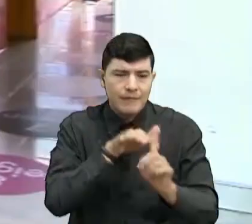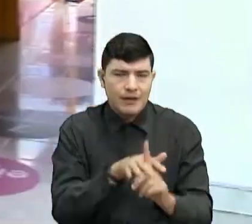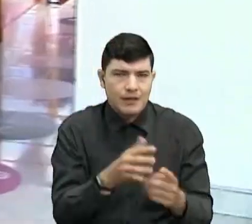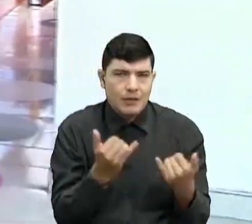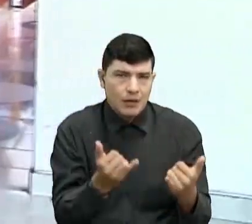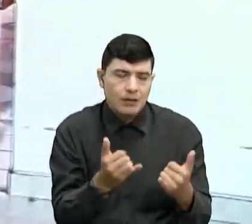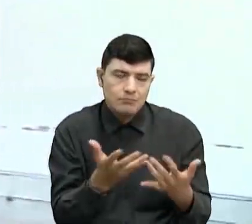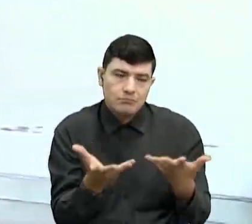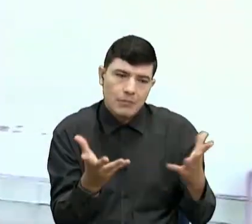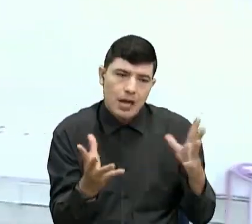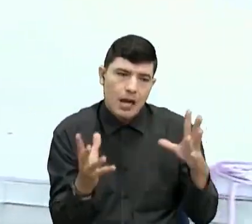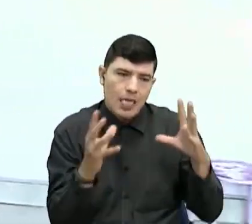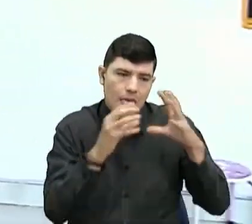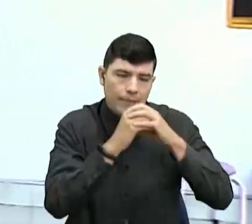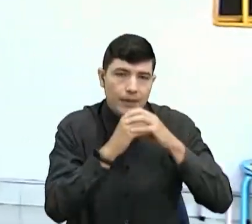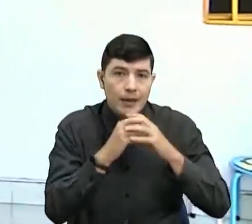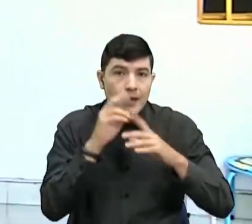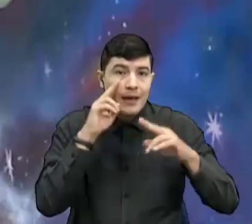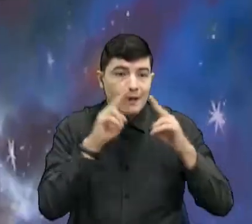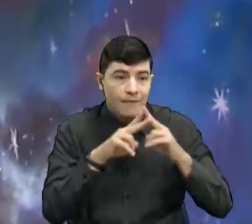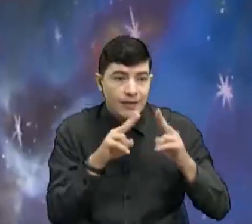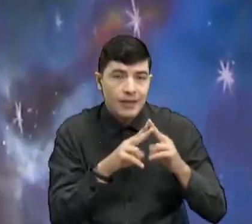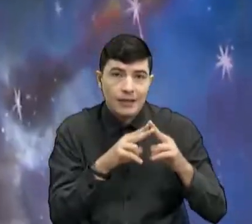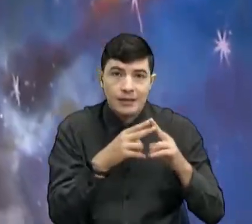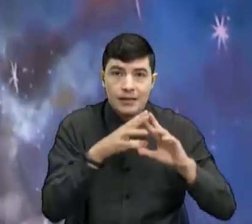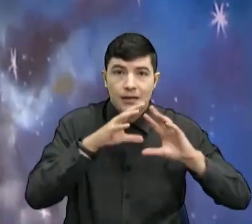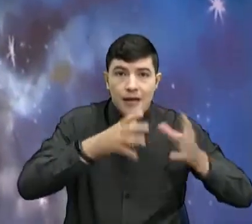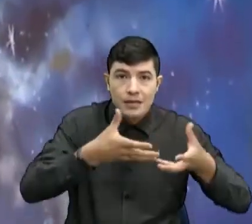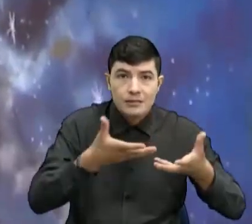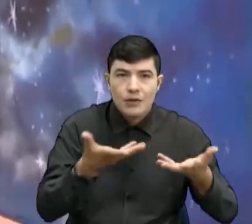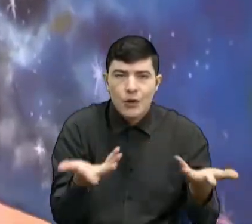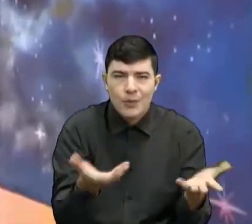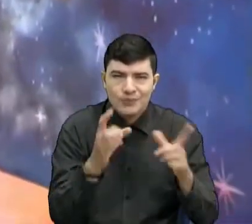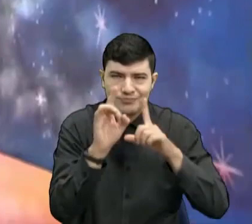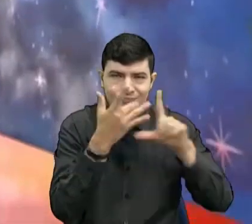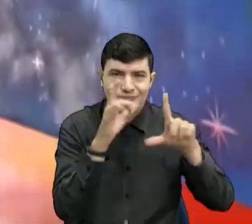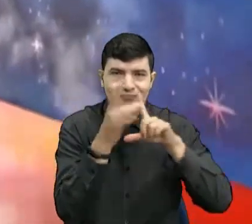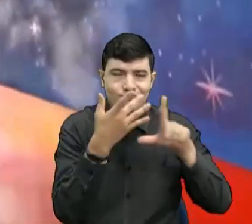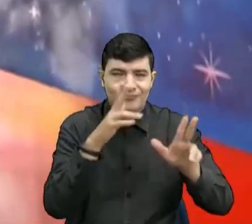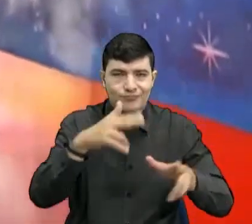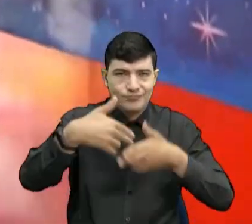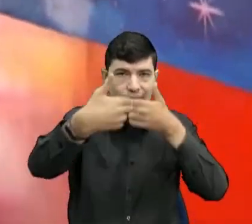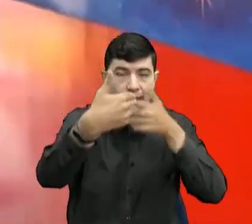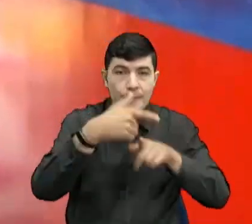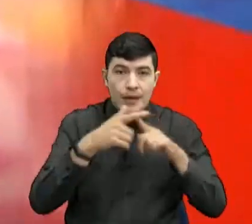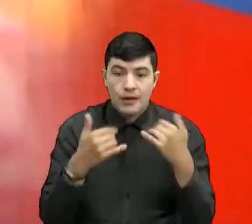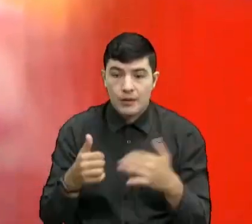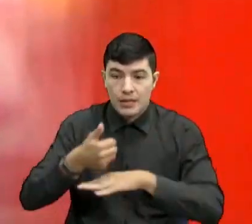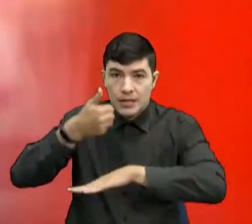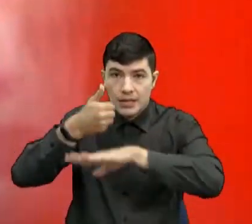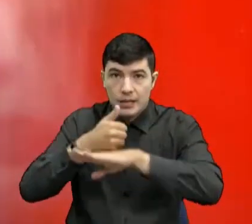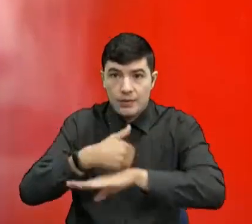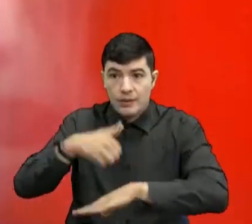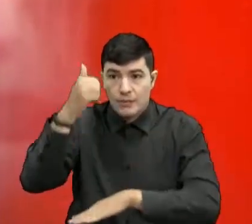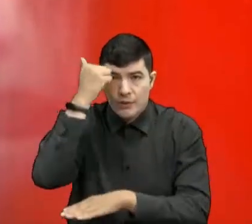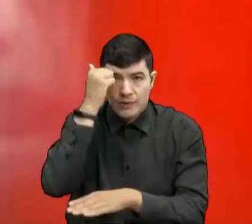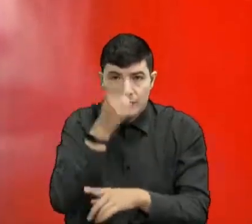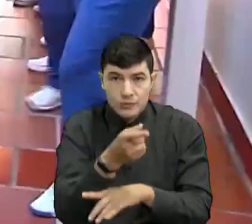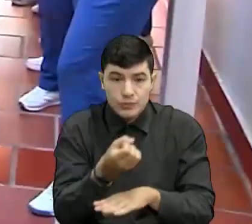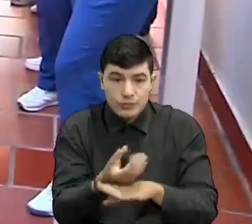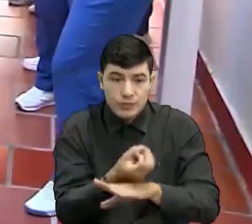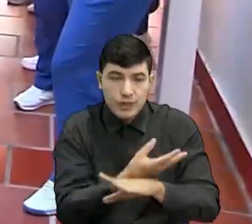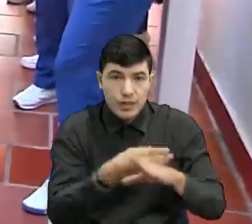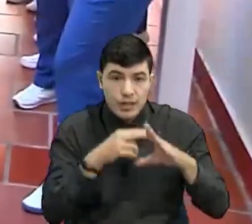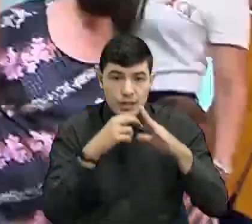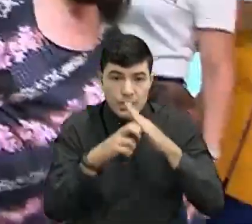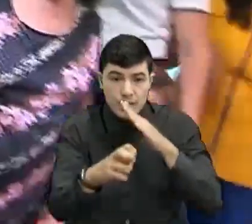que adaptarse a ver a sus compañeritos y profesoras por medio de la virtualidad. Los directivos y profesoras del Jardín Infantil Mi